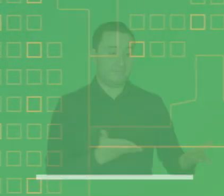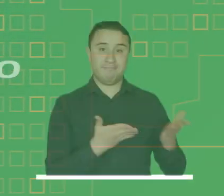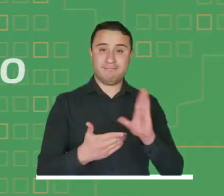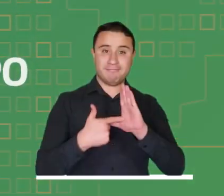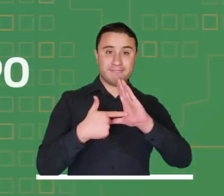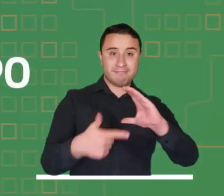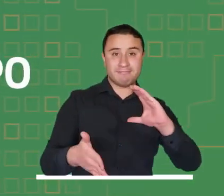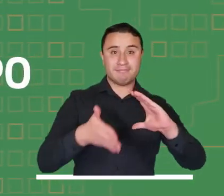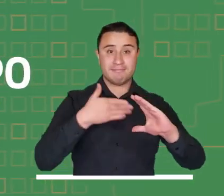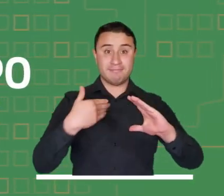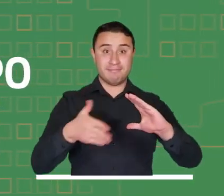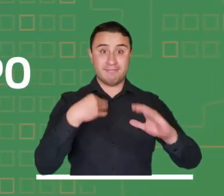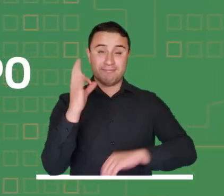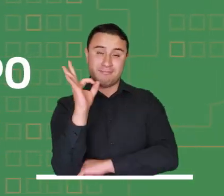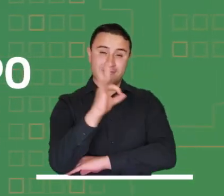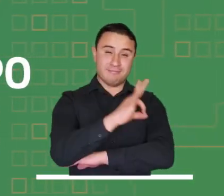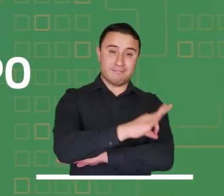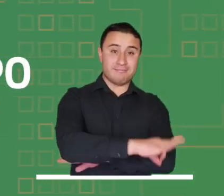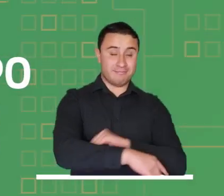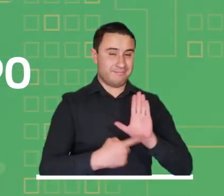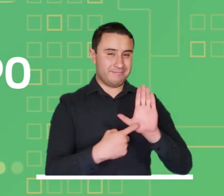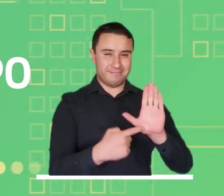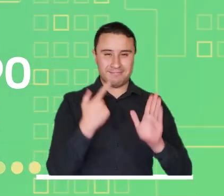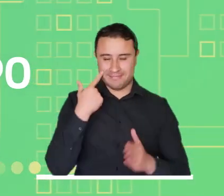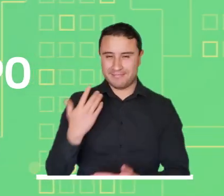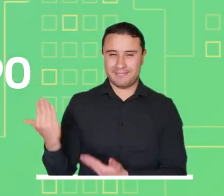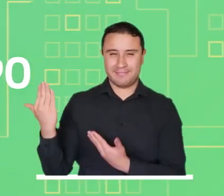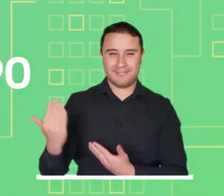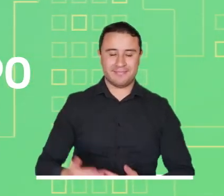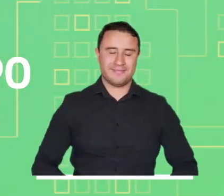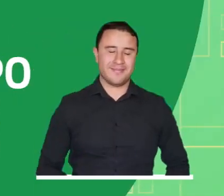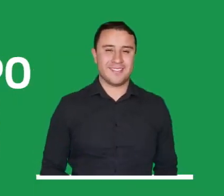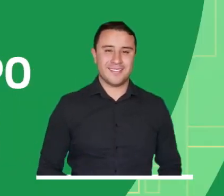Llegó el momento de conocer el pronóstico del tiempo para esta tarde.